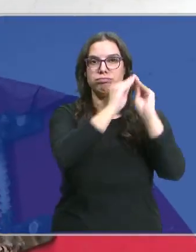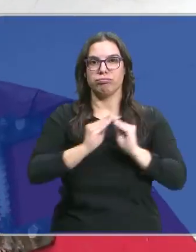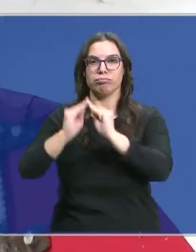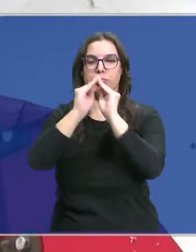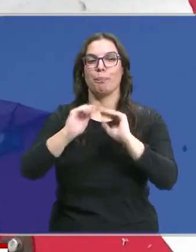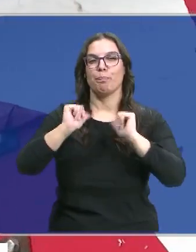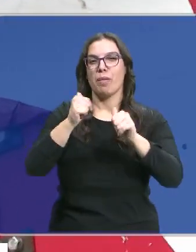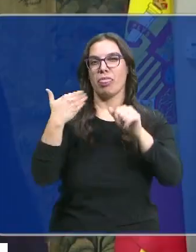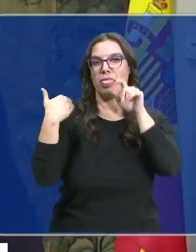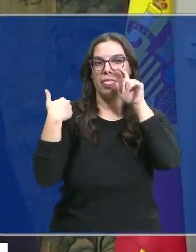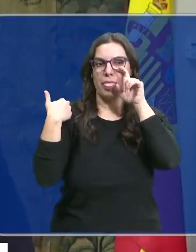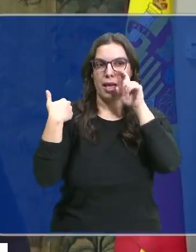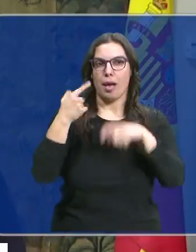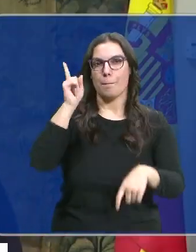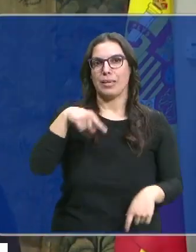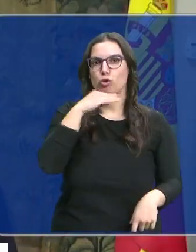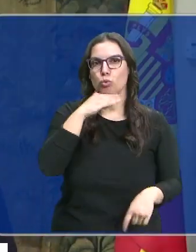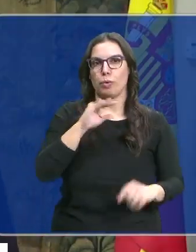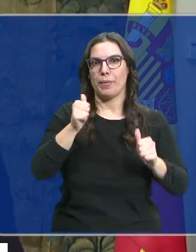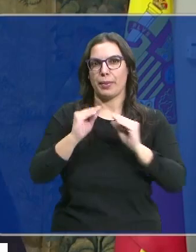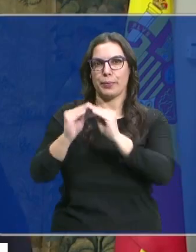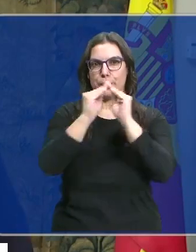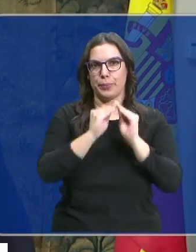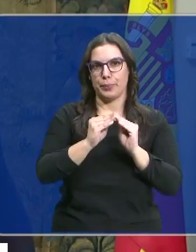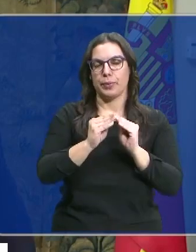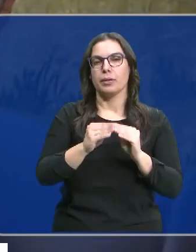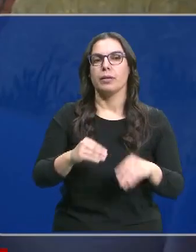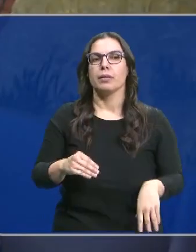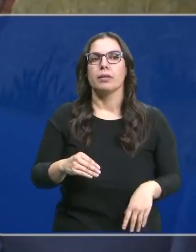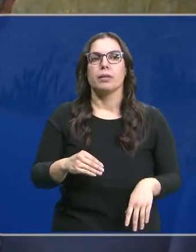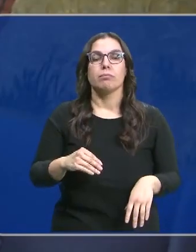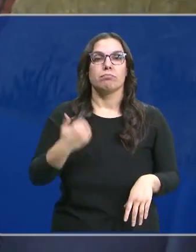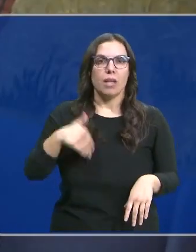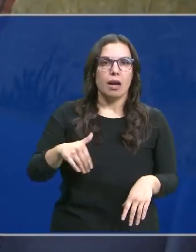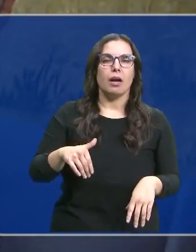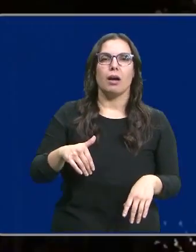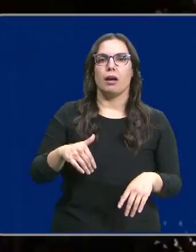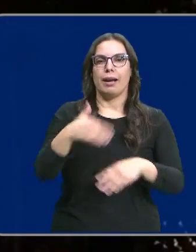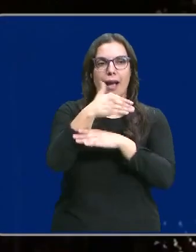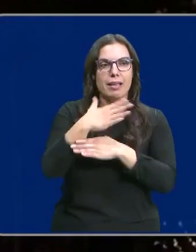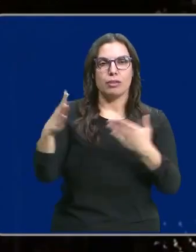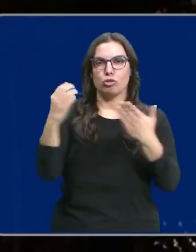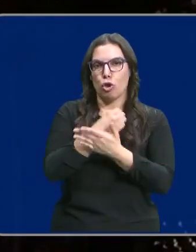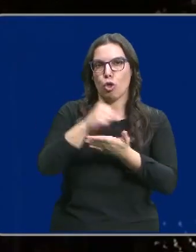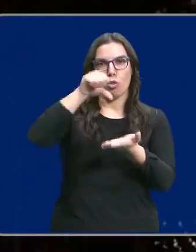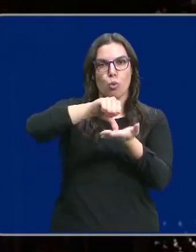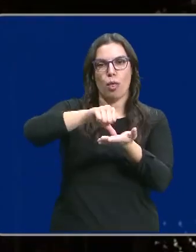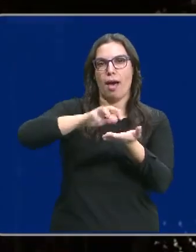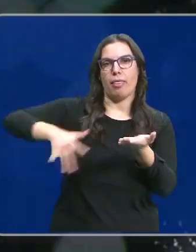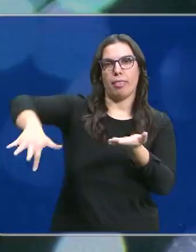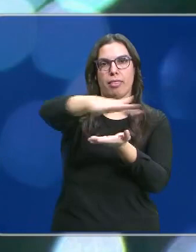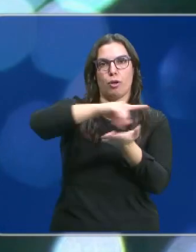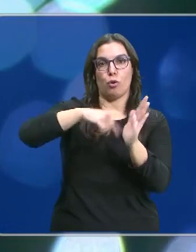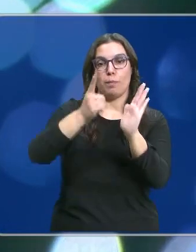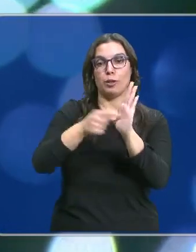Empezaron a instalar a principios del mes de octubre, un poquito antes de la Santa, incorporando todas las calles del resto de la ciudad. Para